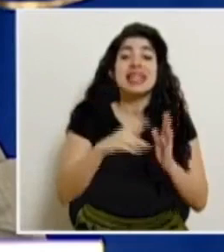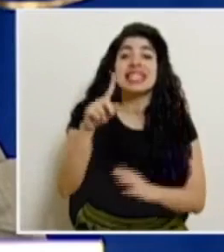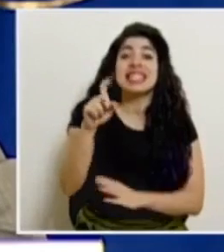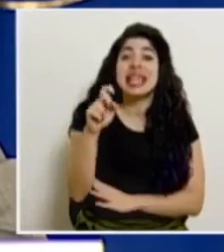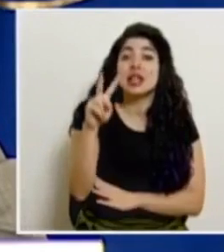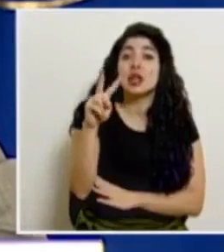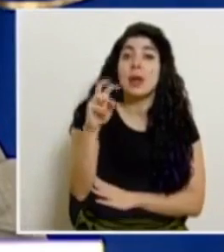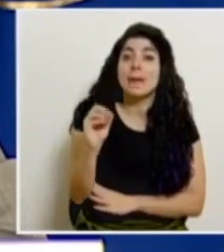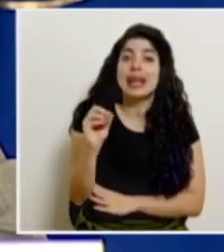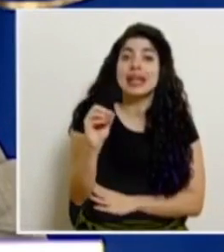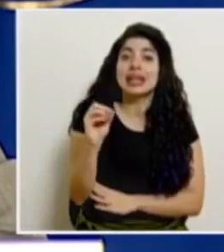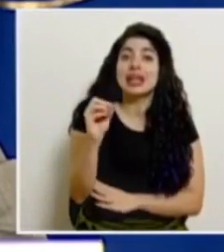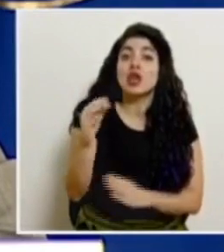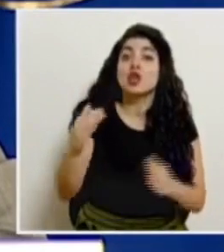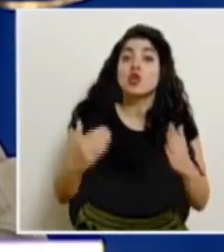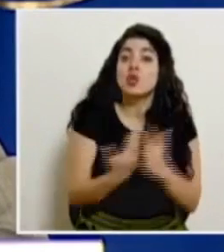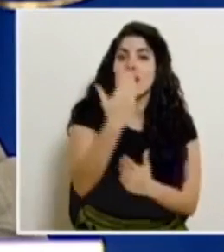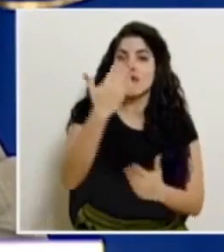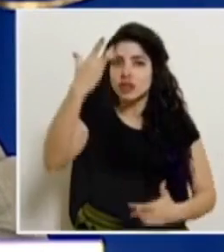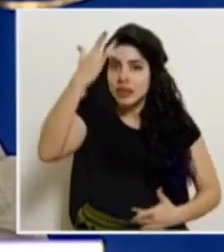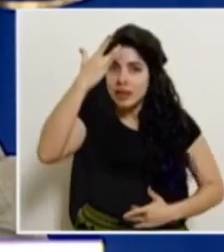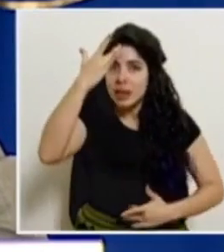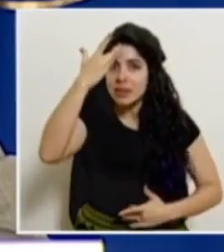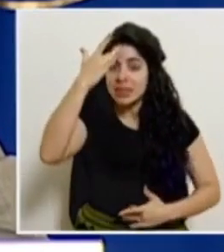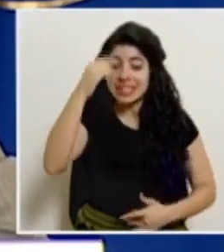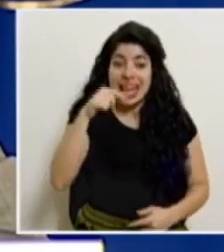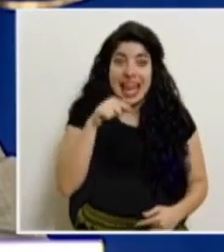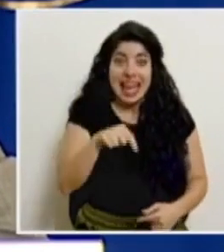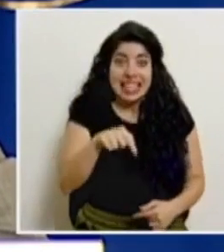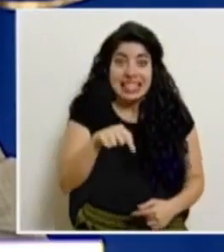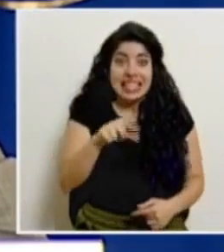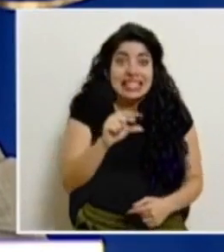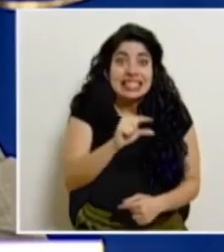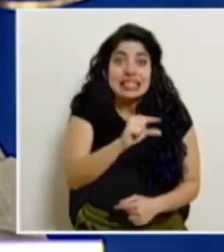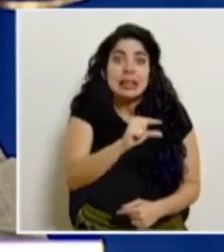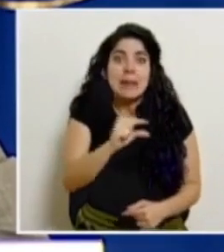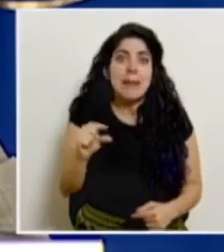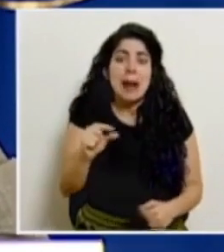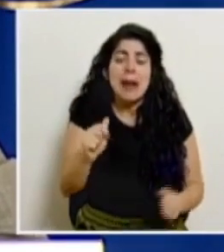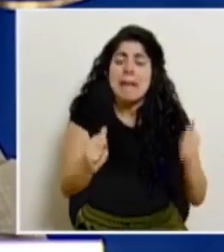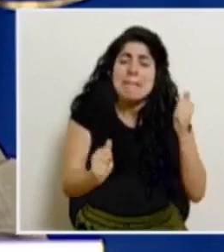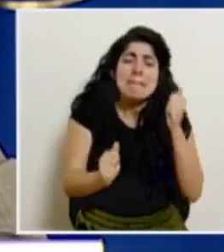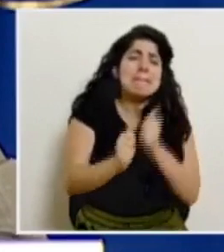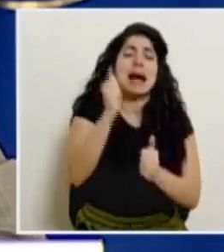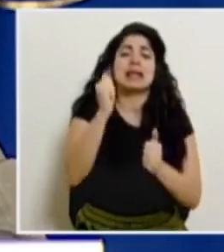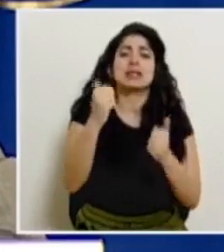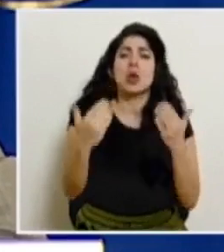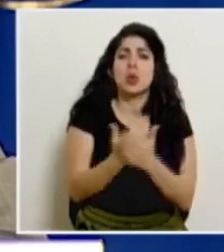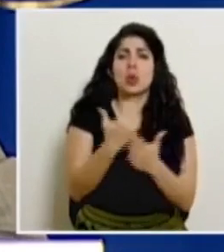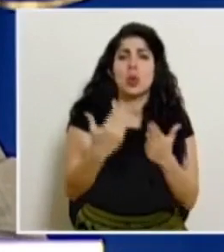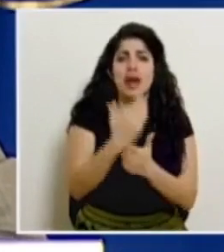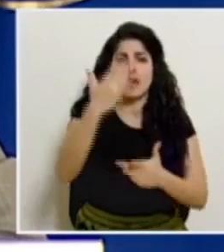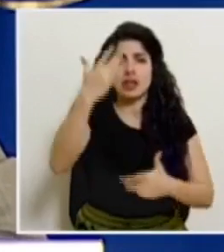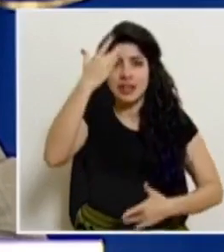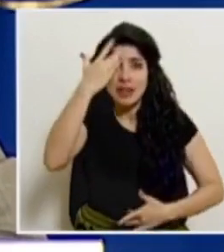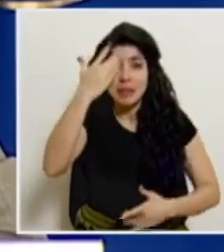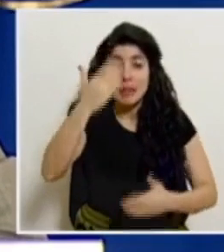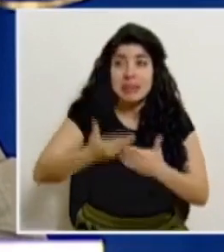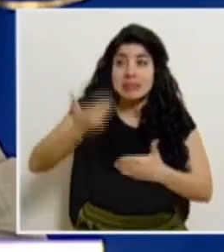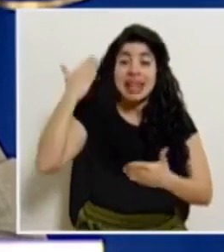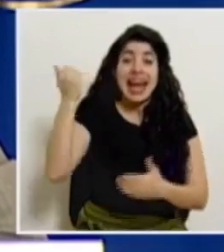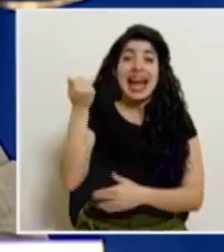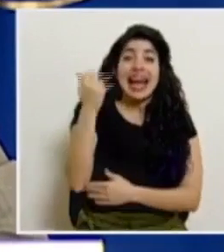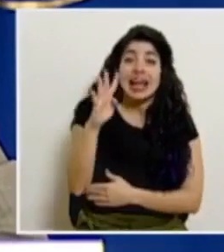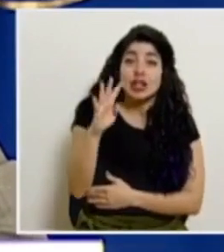casos nuevos. Esta es la semana con más casos nuevos en los 14